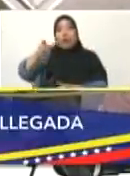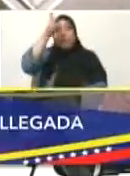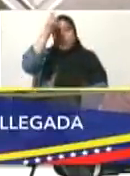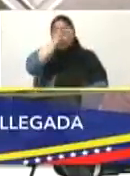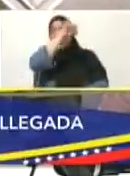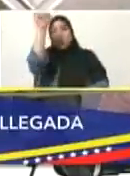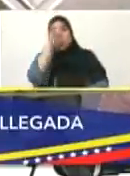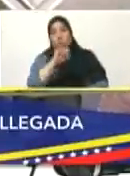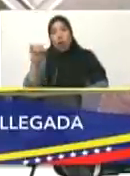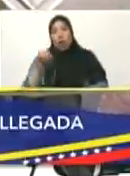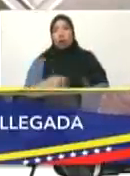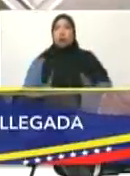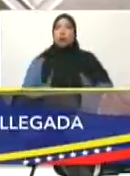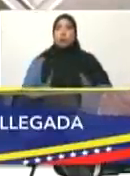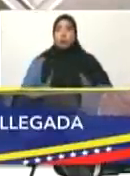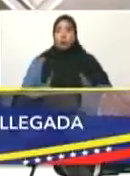Zulia.